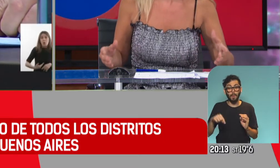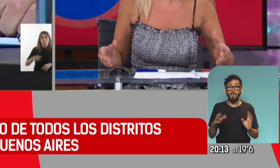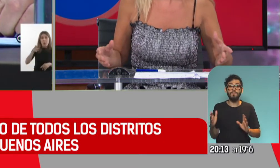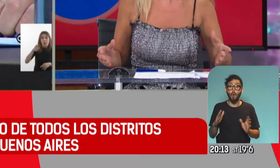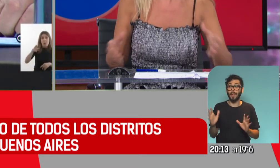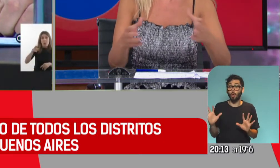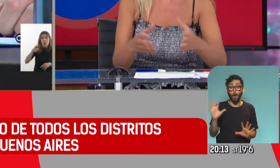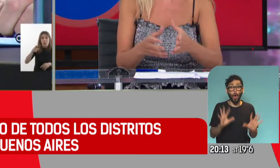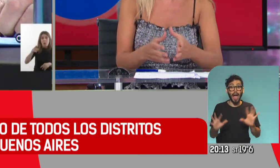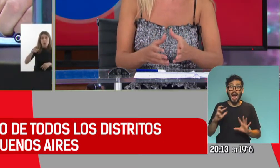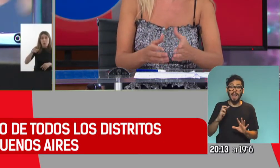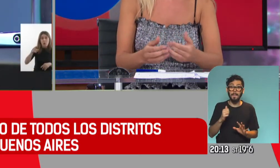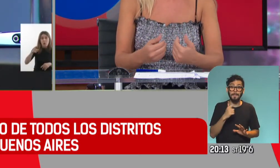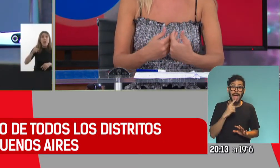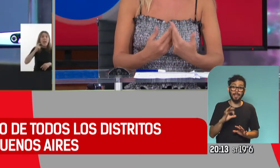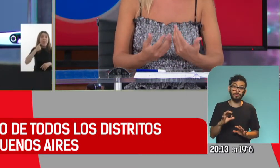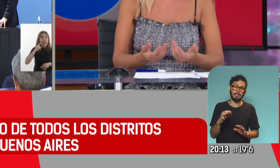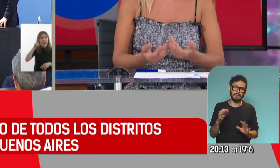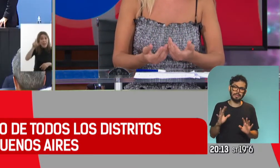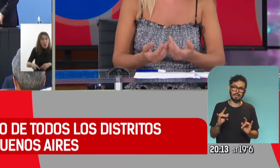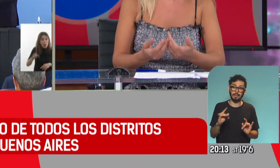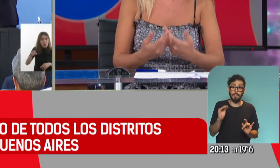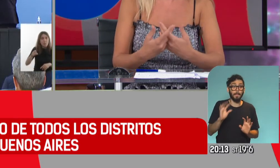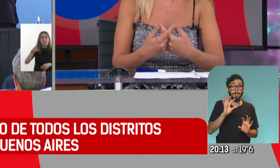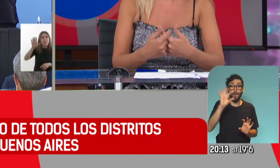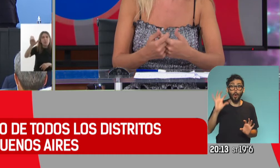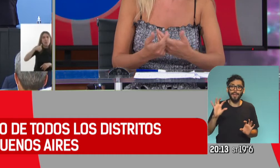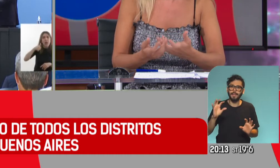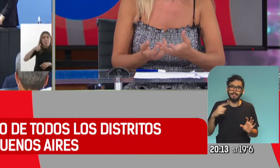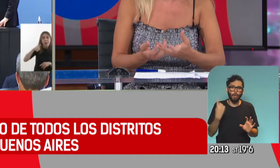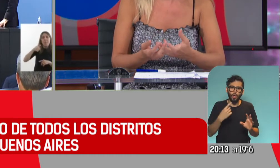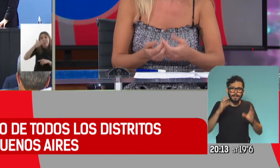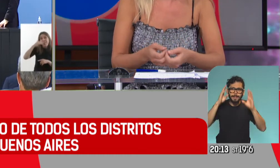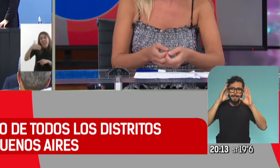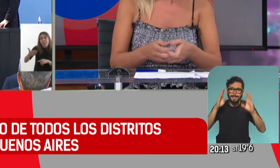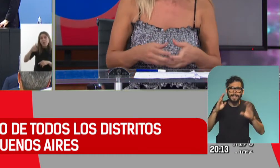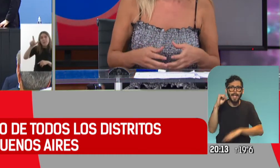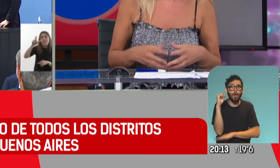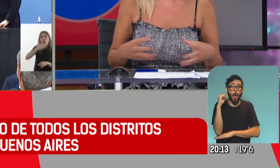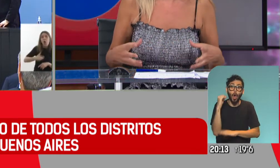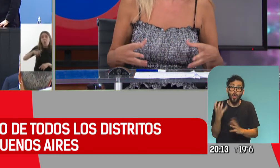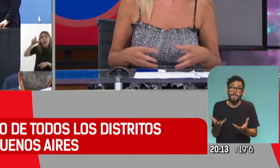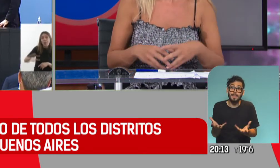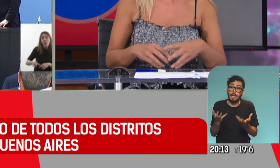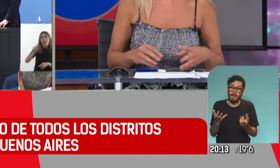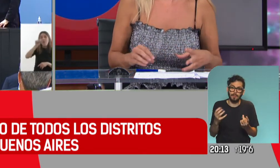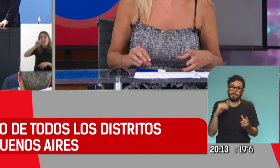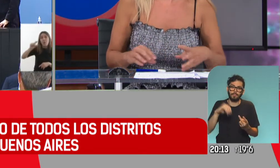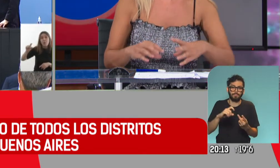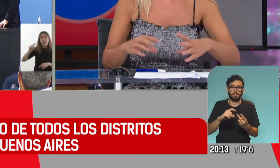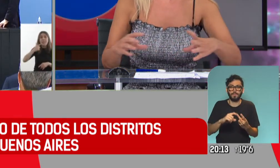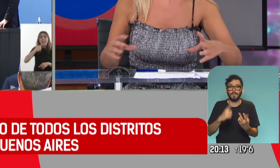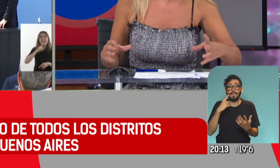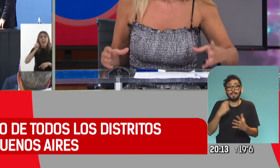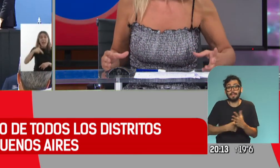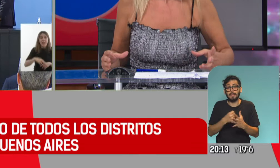organizar las PASO y sobre todo porque los esfuerzos de las provincias están puestos en la recuperación económica y tratar de, si querés,